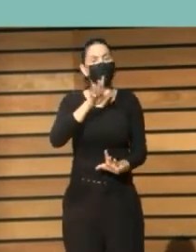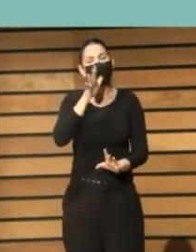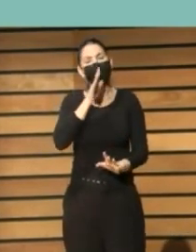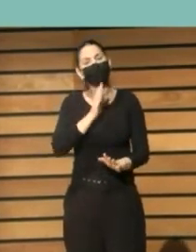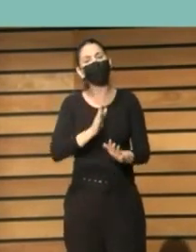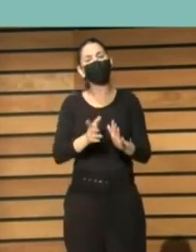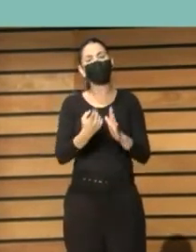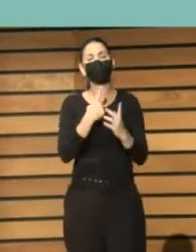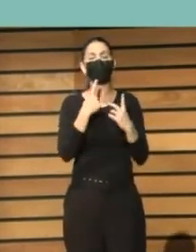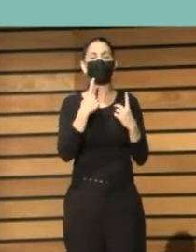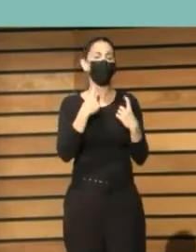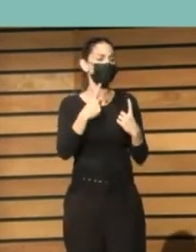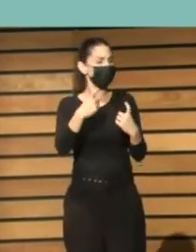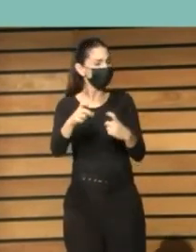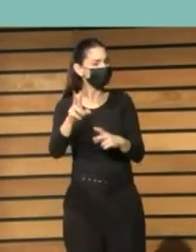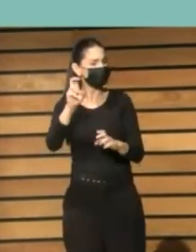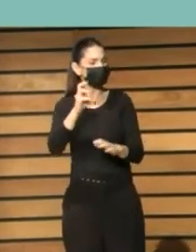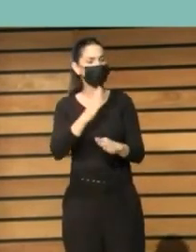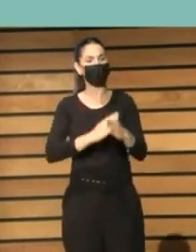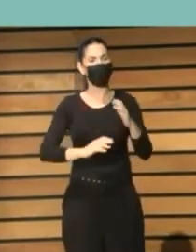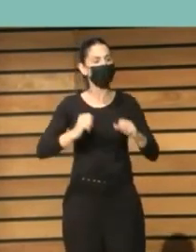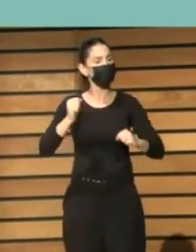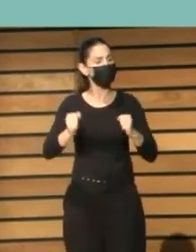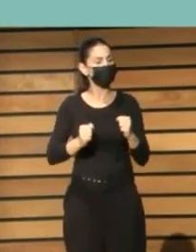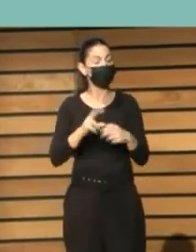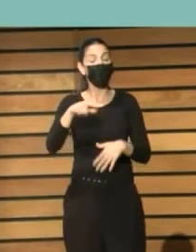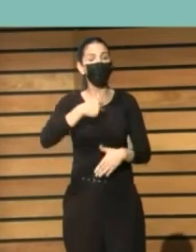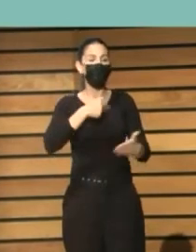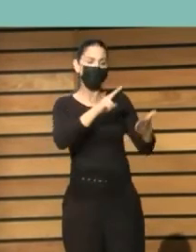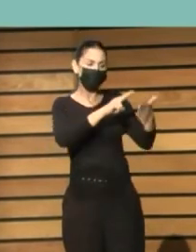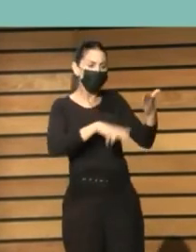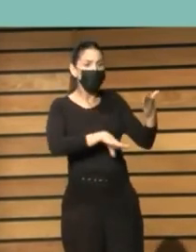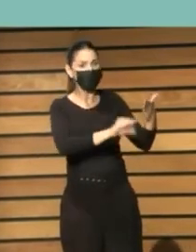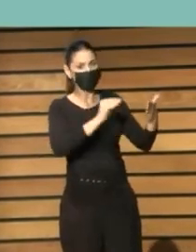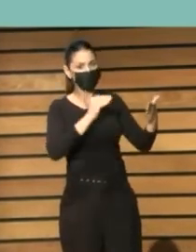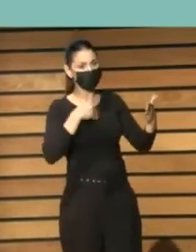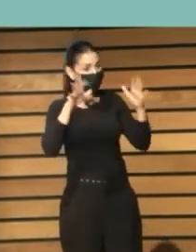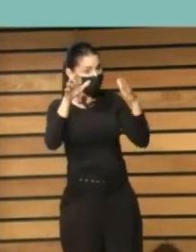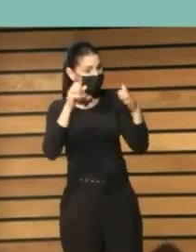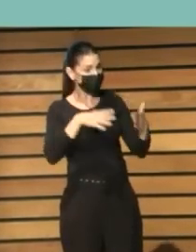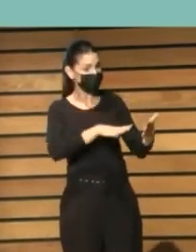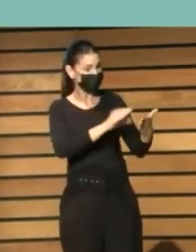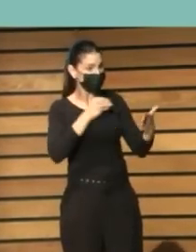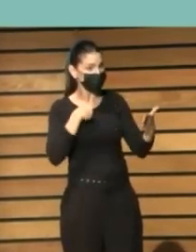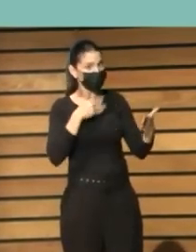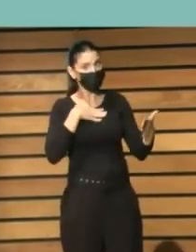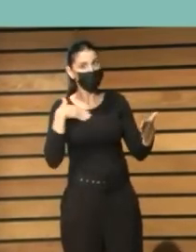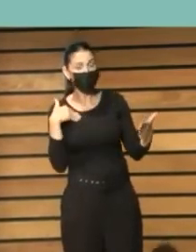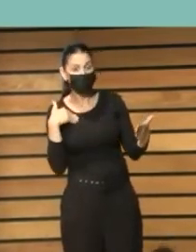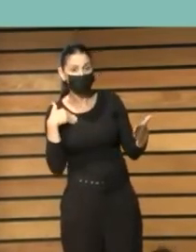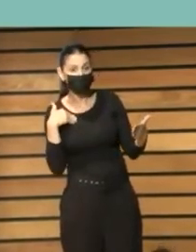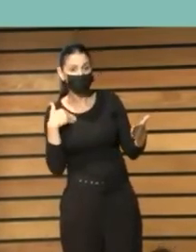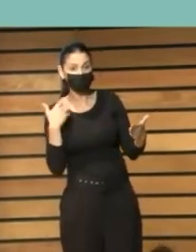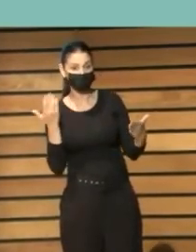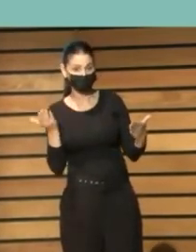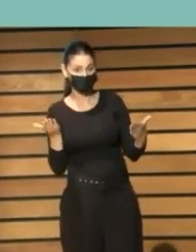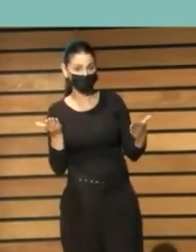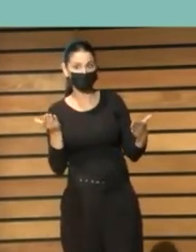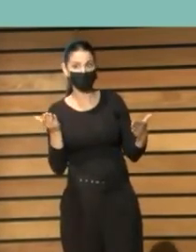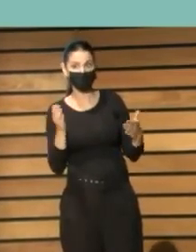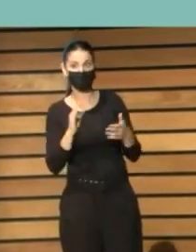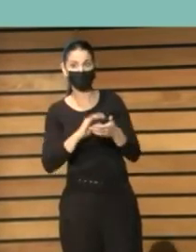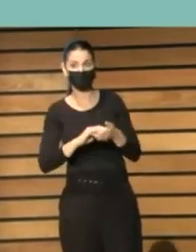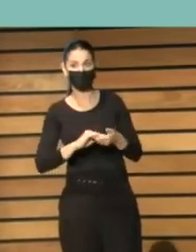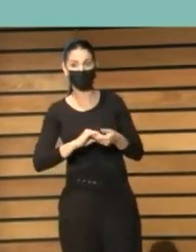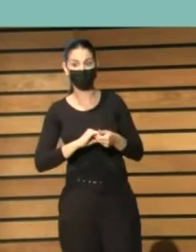comunicación me dijo quiero aprender a leer y a mí se me vino la biblioteca encima como podrán comprender porque